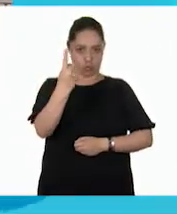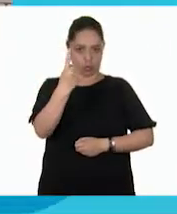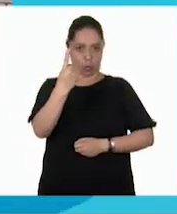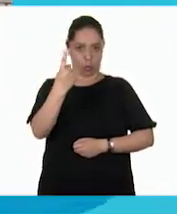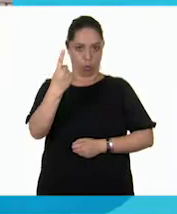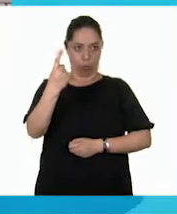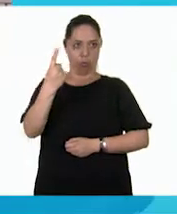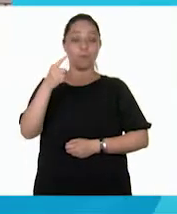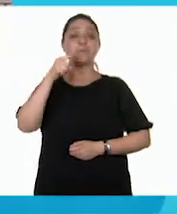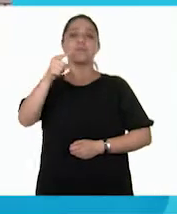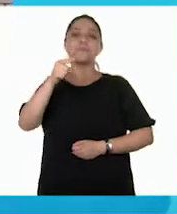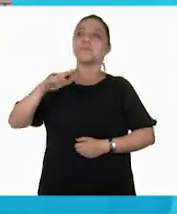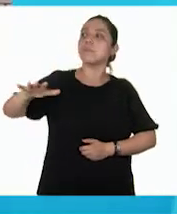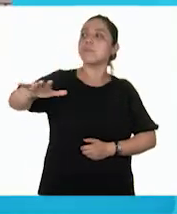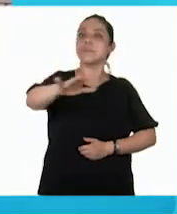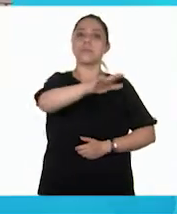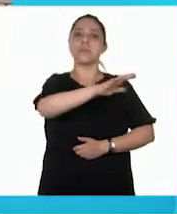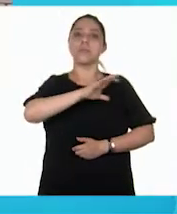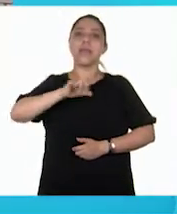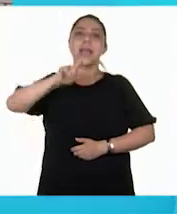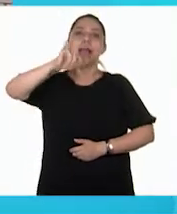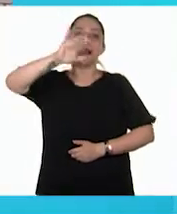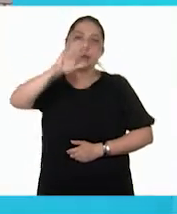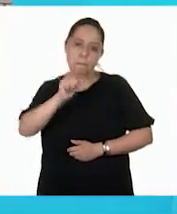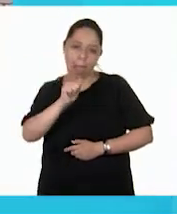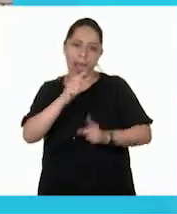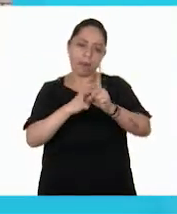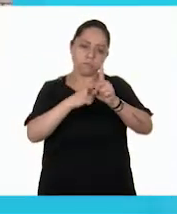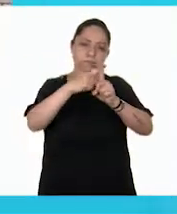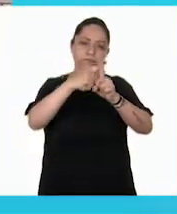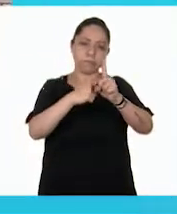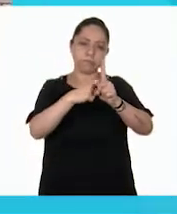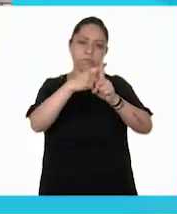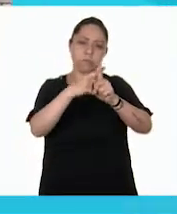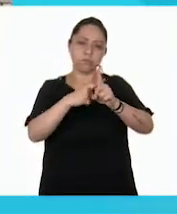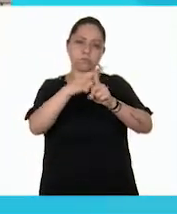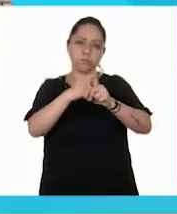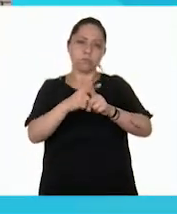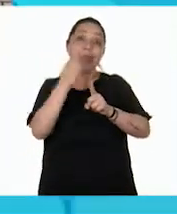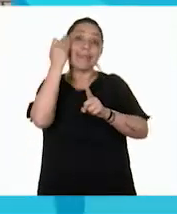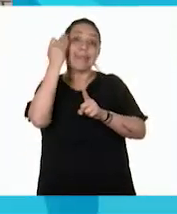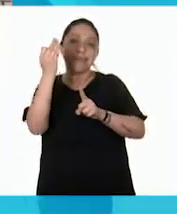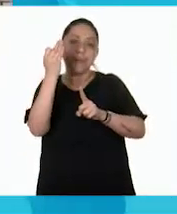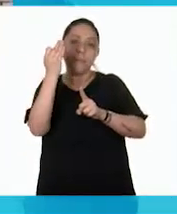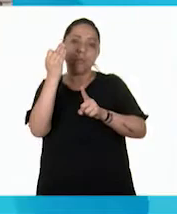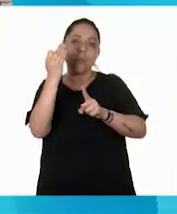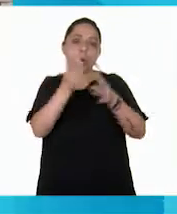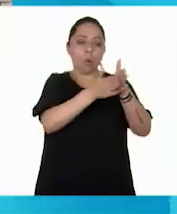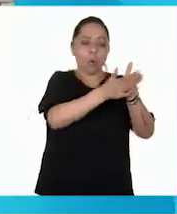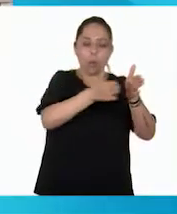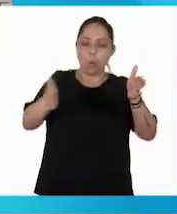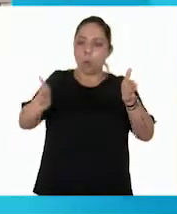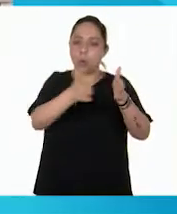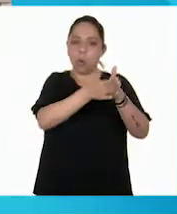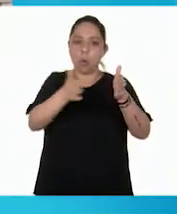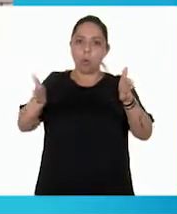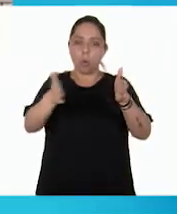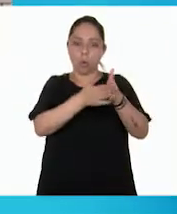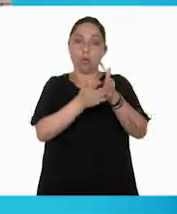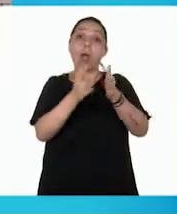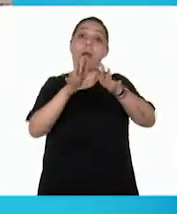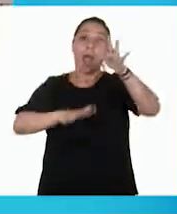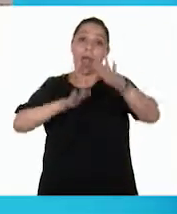dependiendo de la estación que éste tenga, va a ser mayor su follaje,